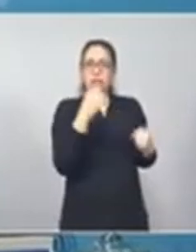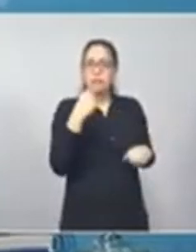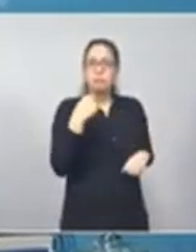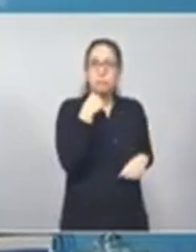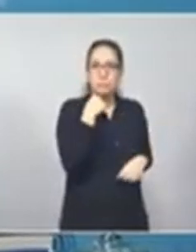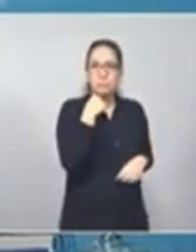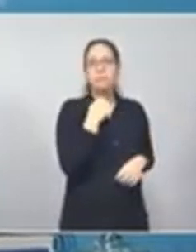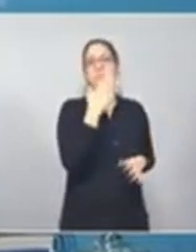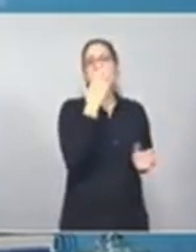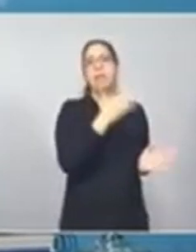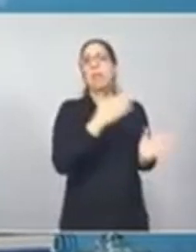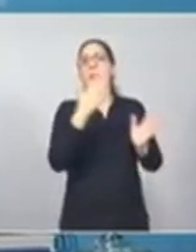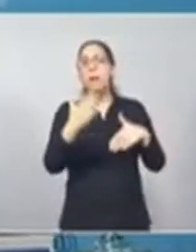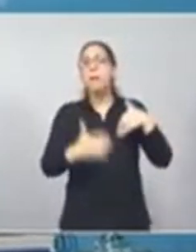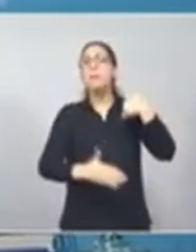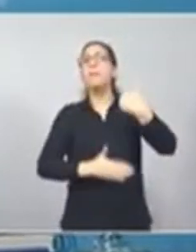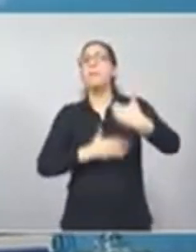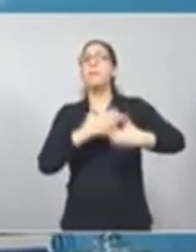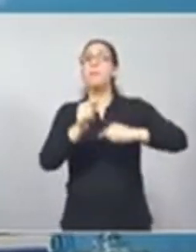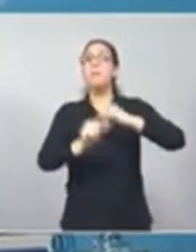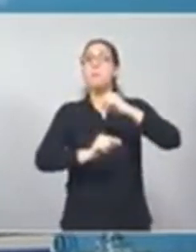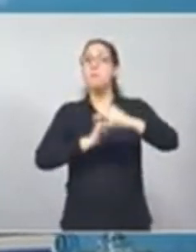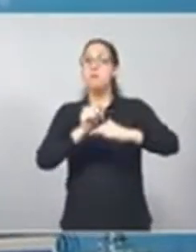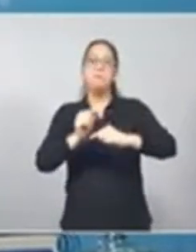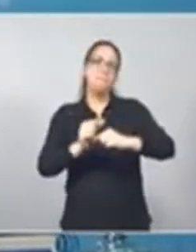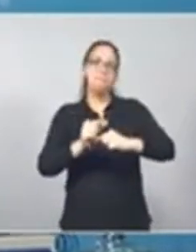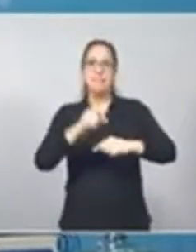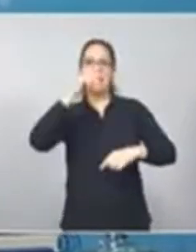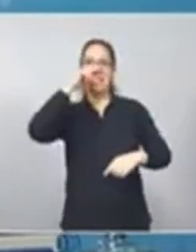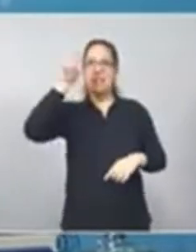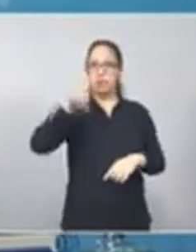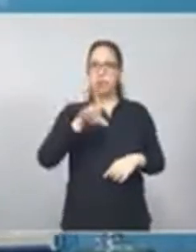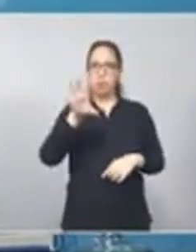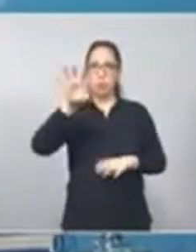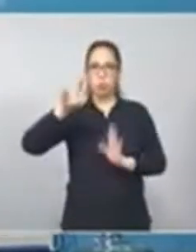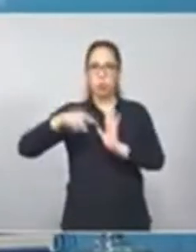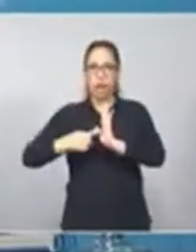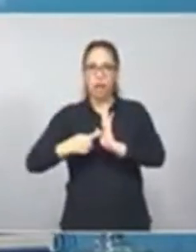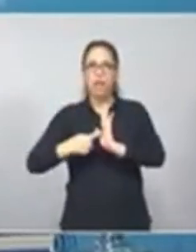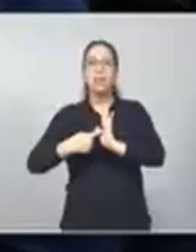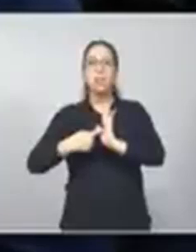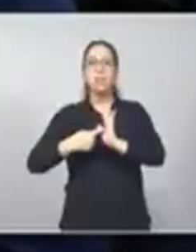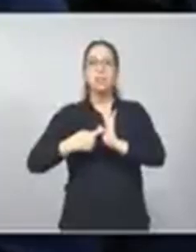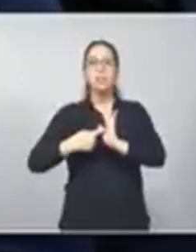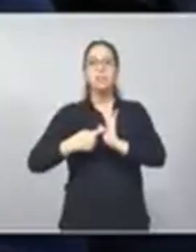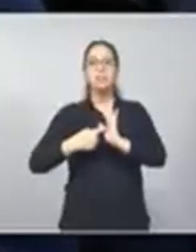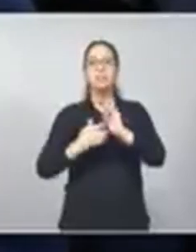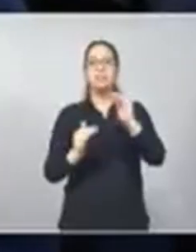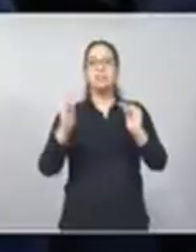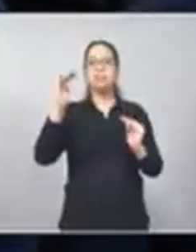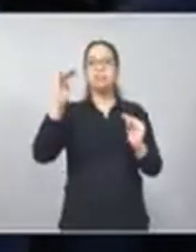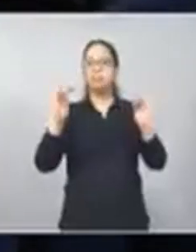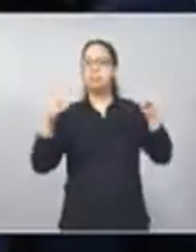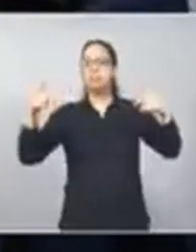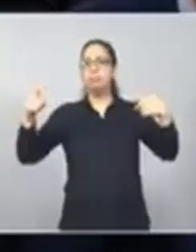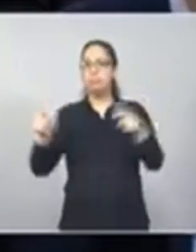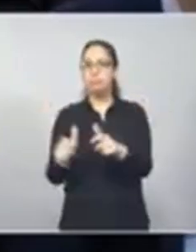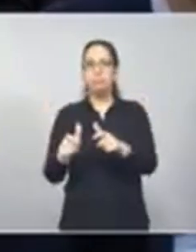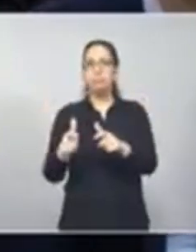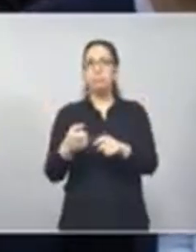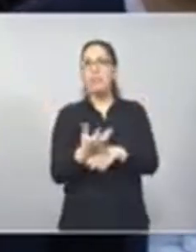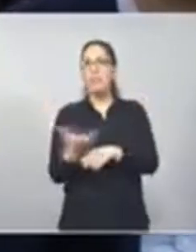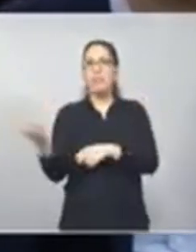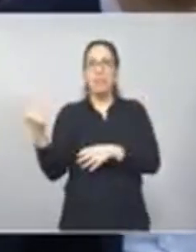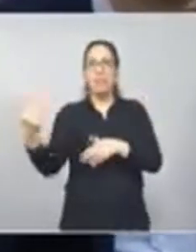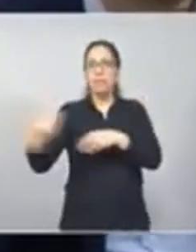efecto, la caída de la actividad supera el 7% en la provincia de Buenos Aires, con una caída en torno